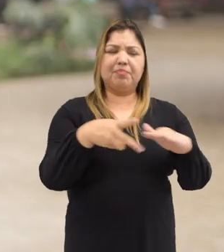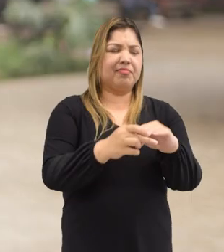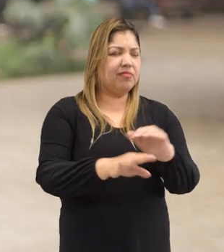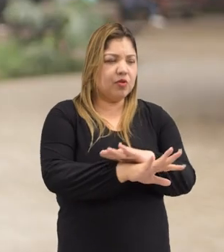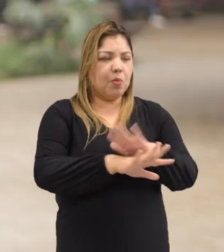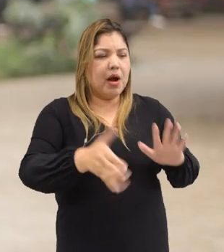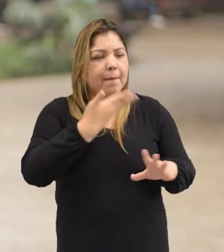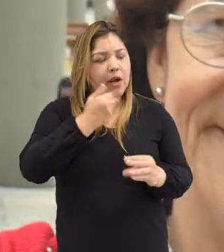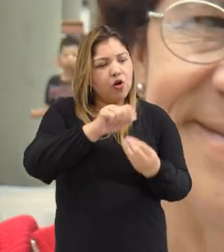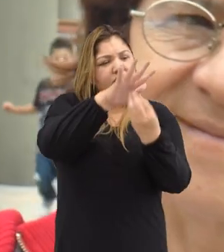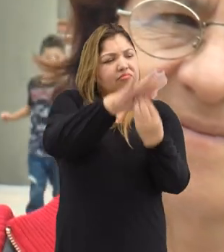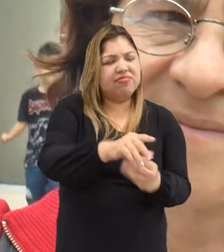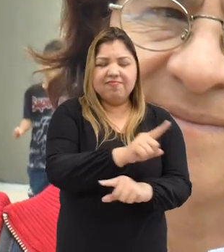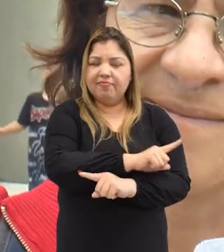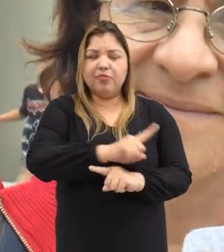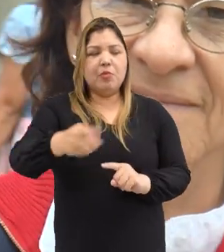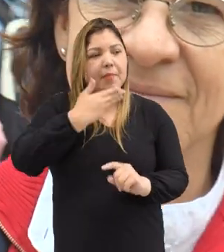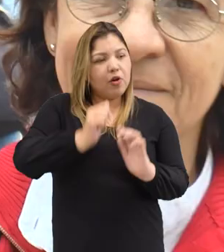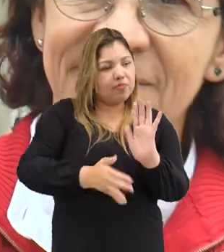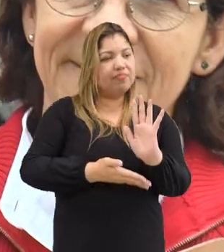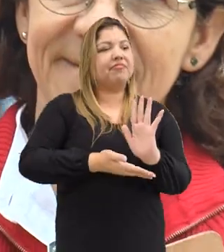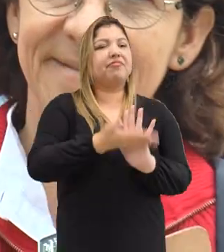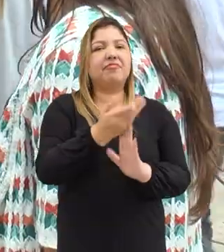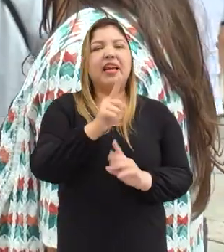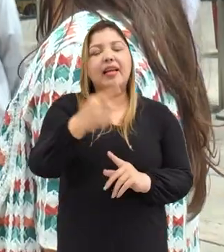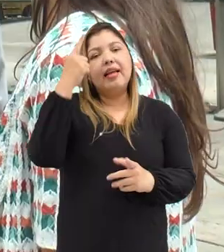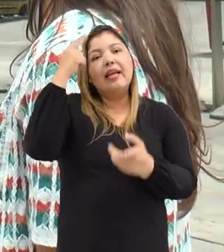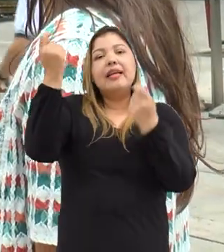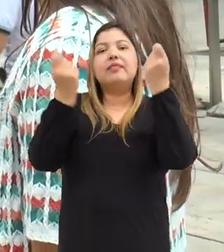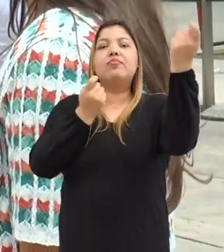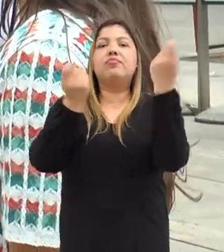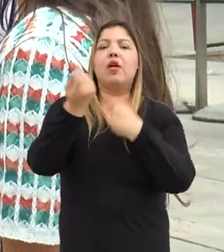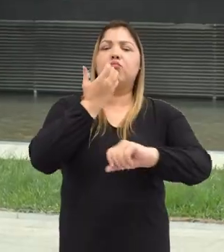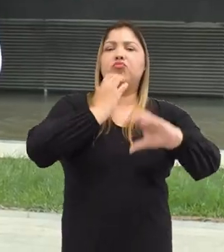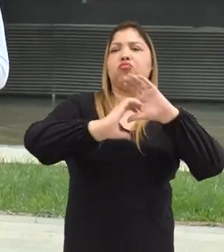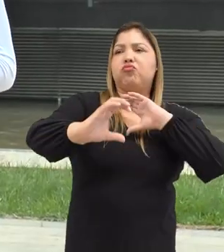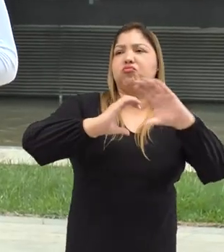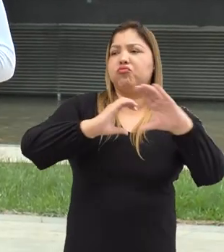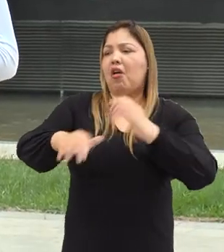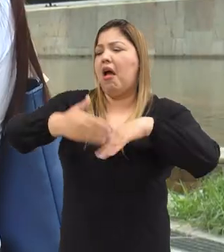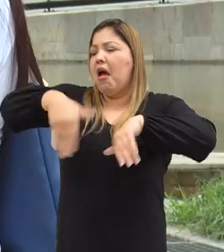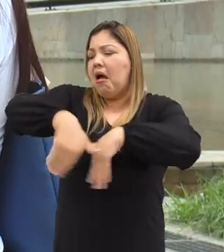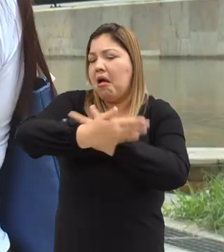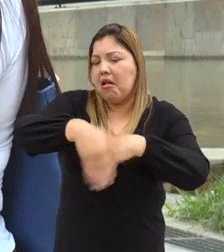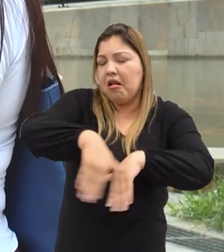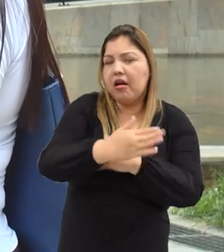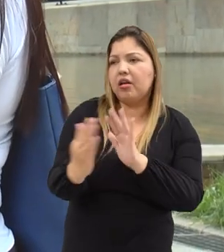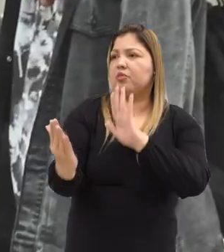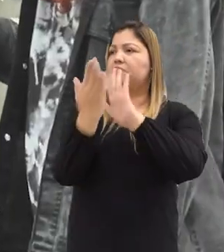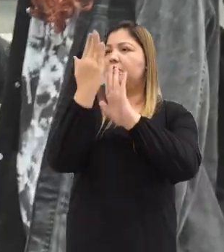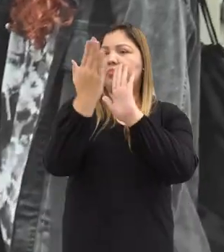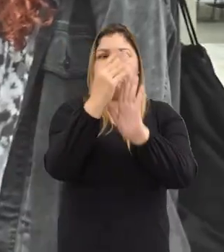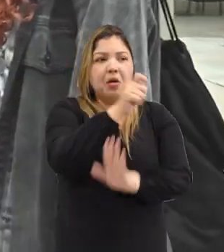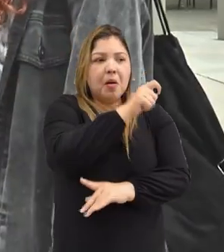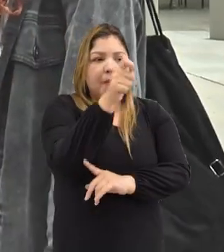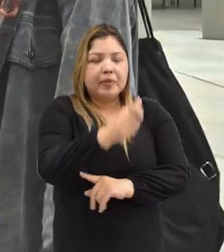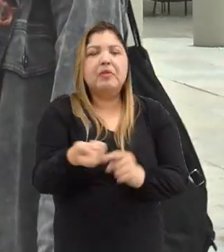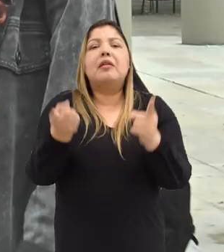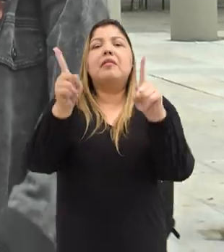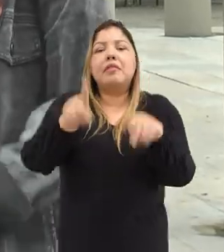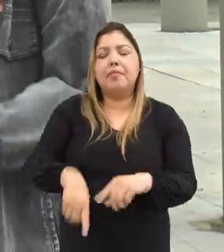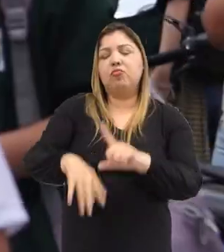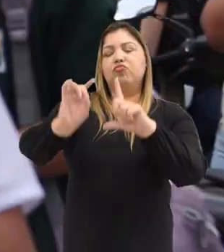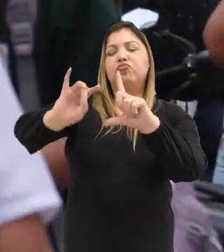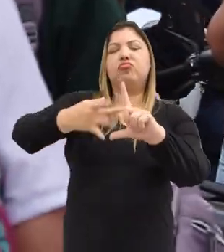acción antirumor, el cual incluye una estrategia comunicativa en la calle, cara a cara con los ciudadanos, pero también